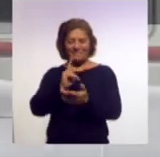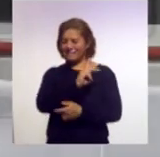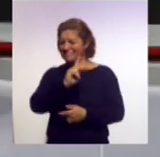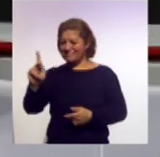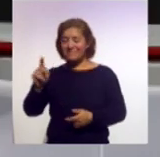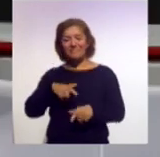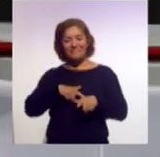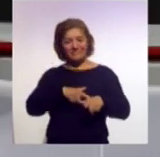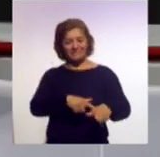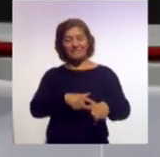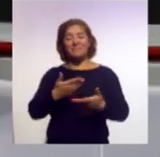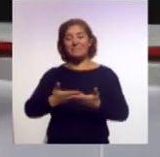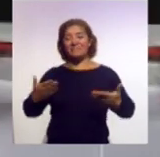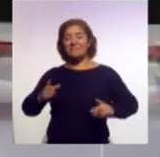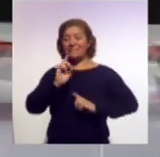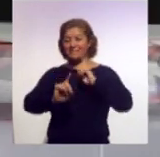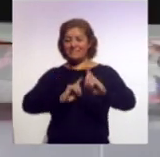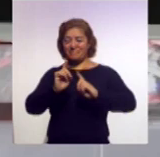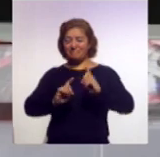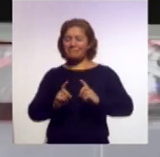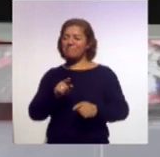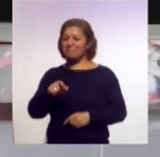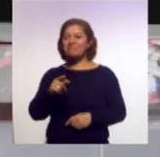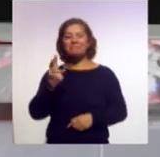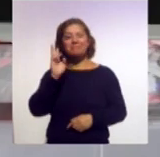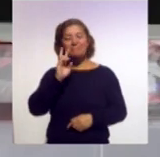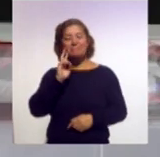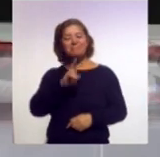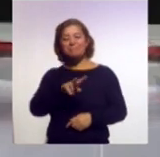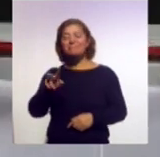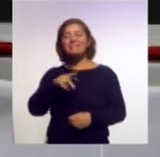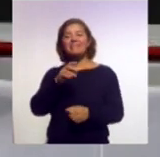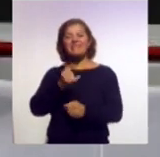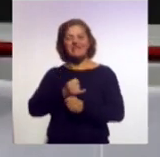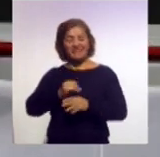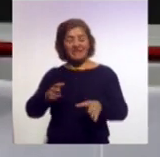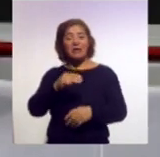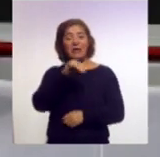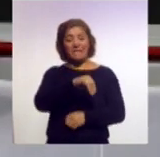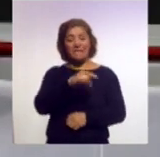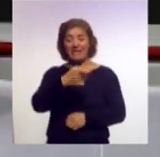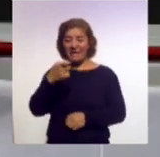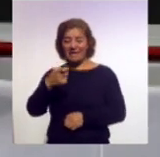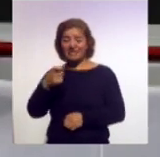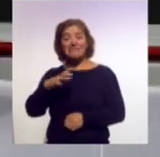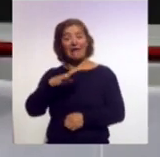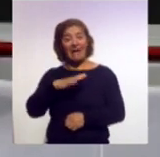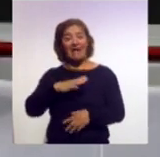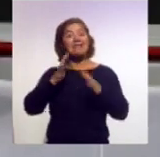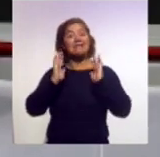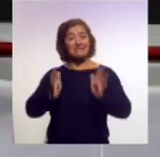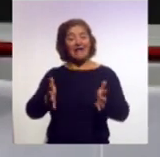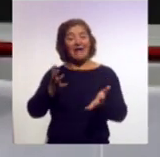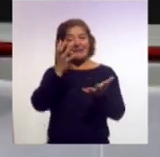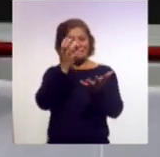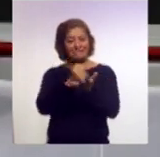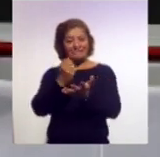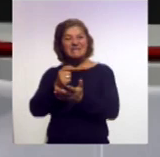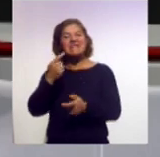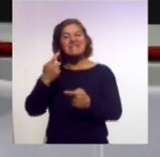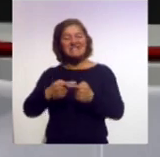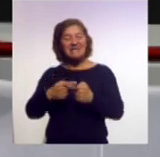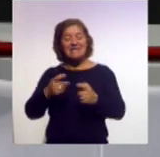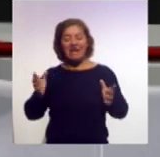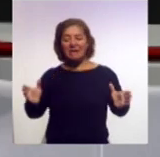a continuar en Ahora Deportes. ¿Y qué le parece si vamos de lleno a la información de la Copa MX? Porque tenemos ya los primeros clasificados